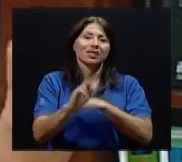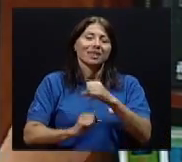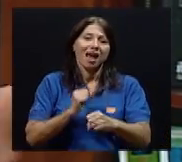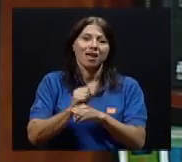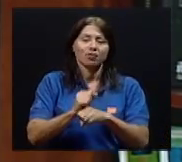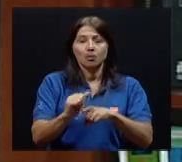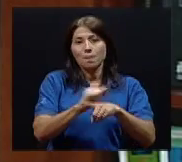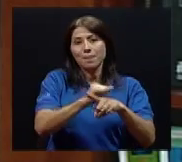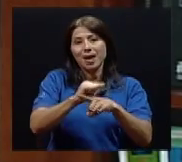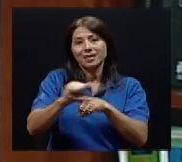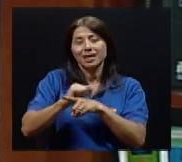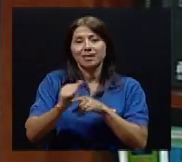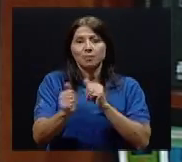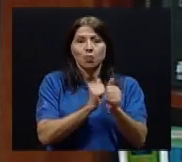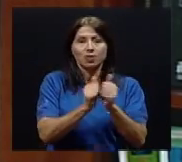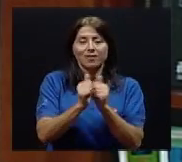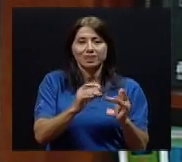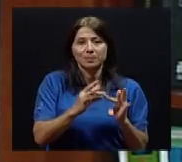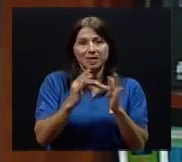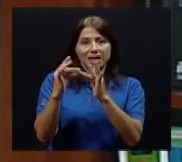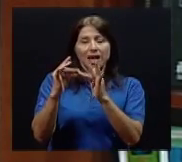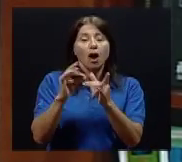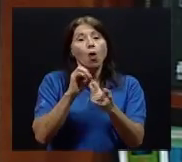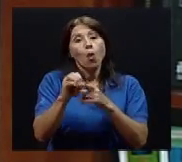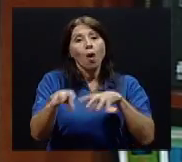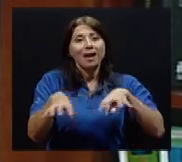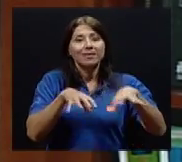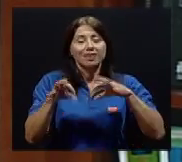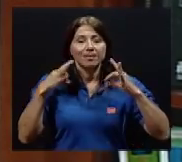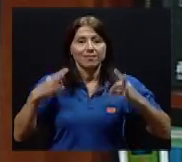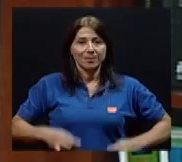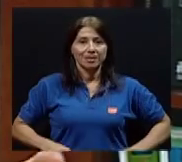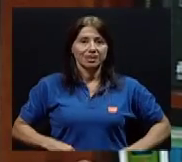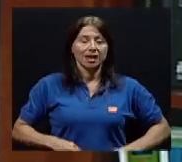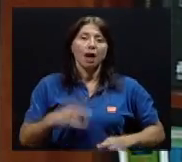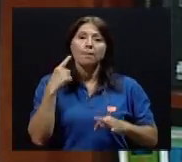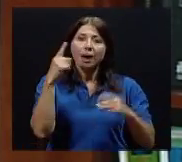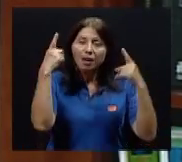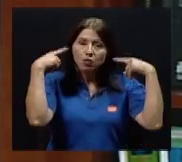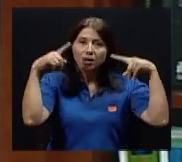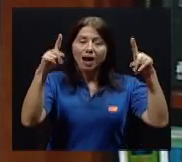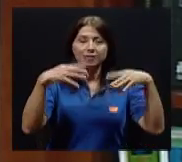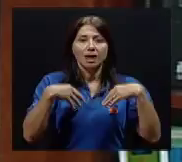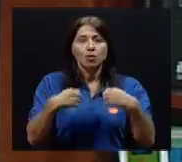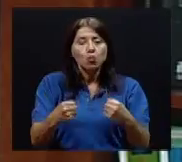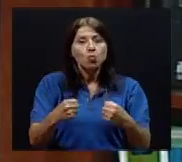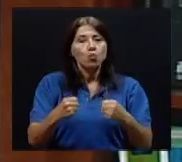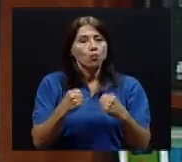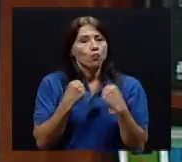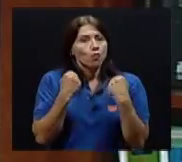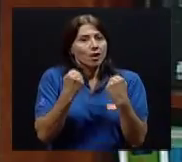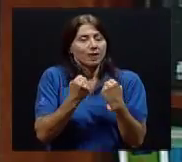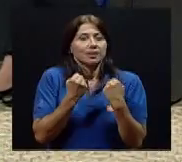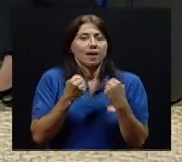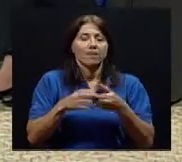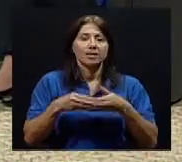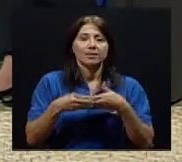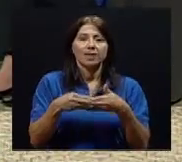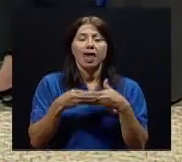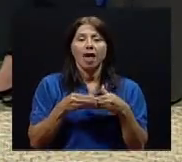o actividad física específicamente dirigida a distintos componentes de la salud, fuerza, flexibilidad, velocidad,